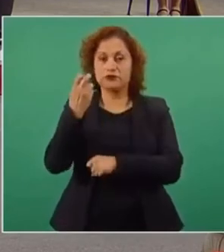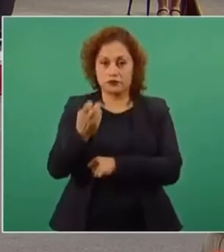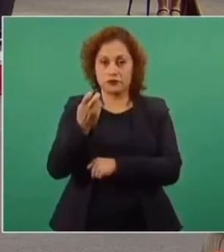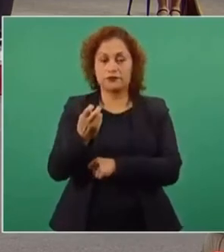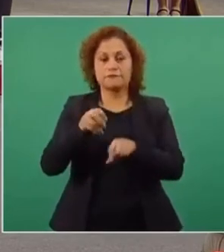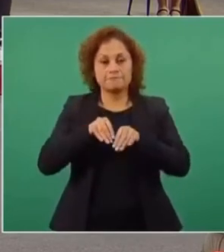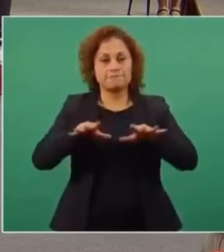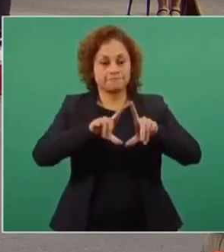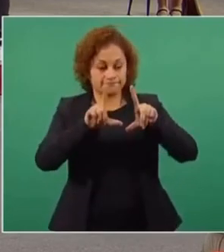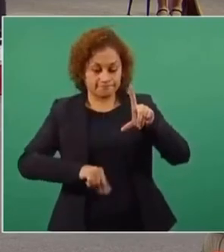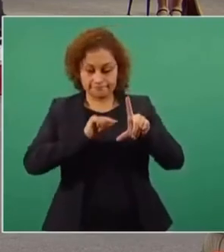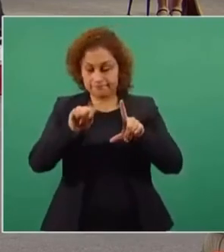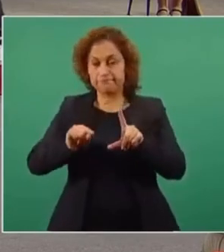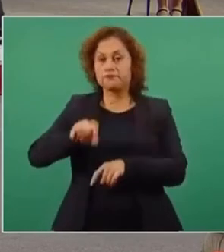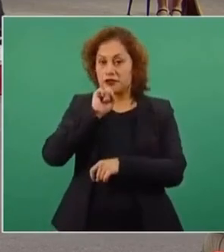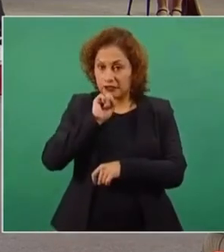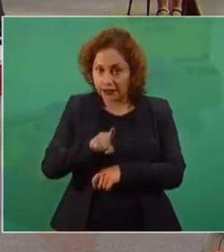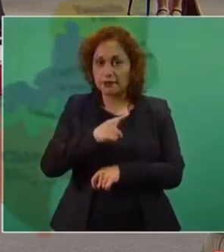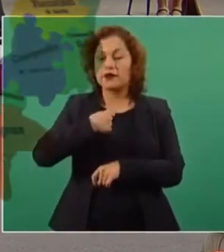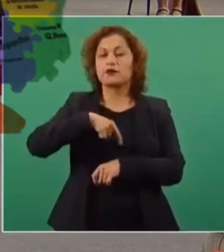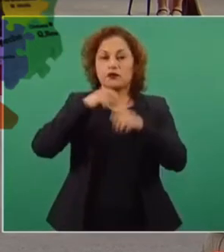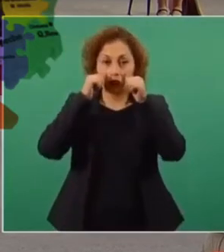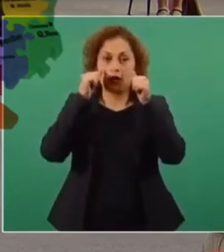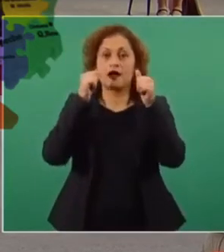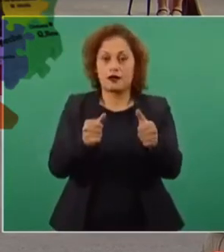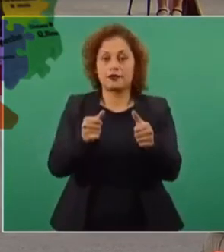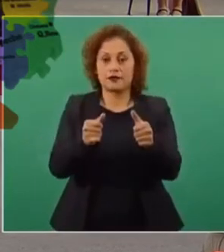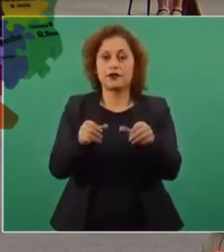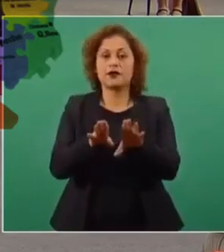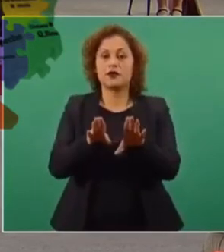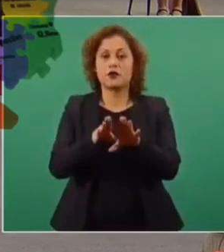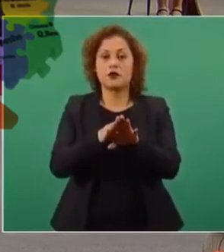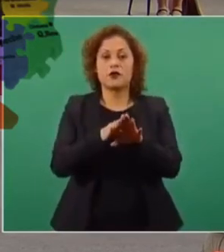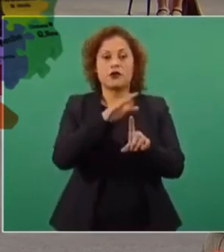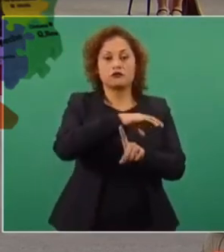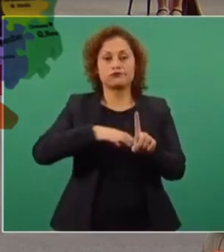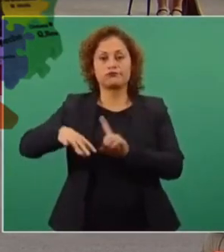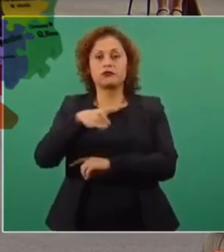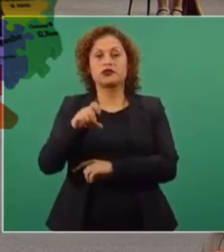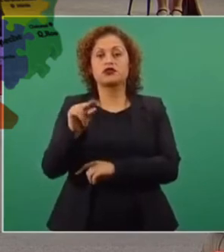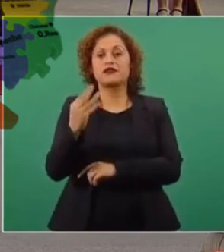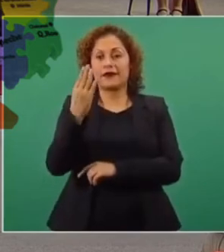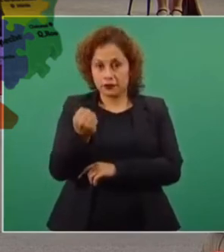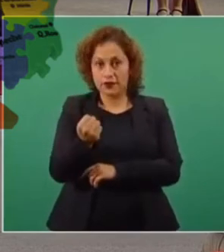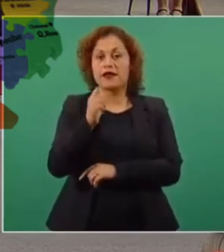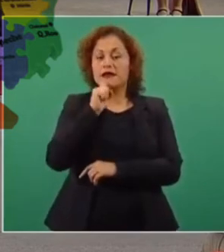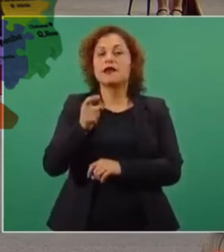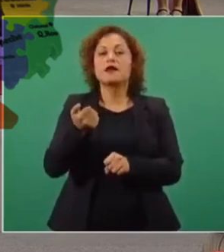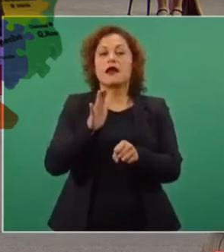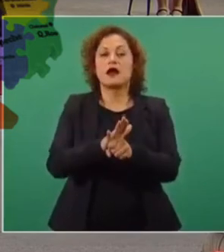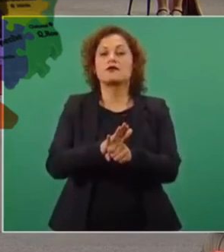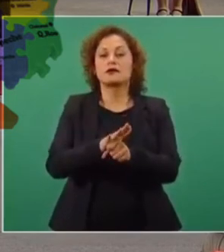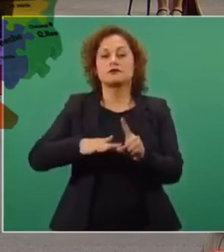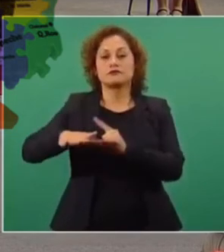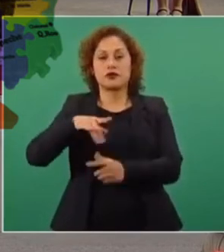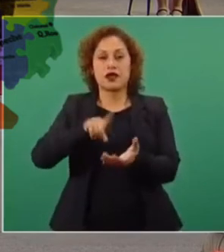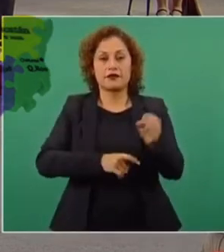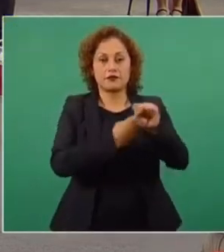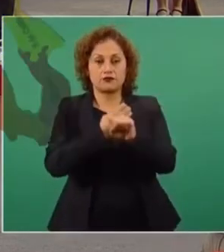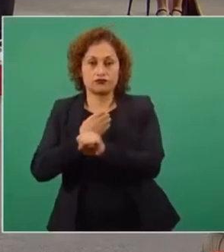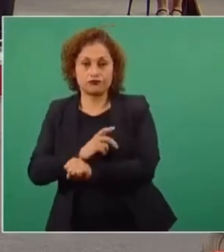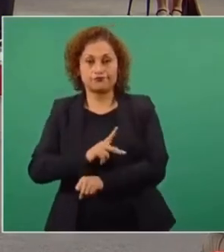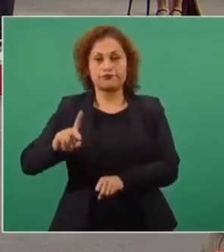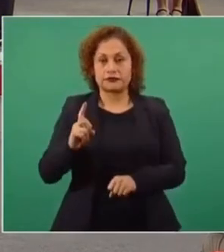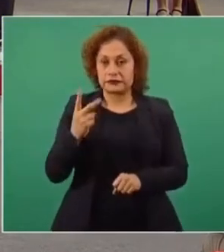ha puesto a disposición de esta tarea a 189 subdelegaciones y unidades administrativas en 32 entidades del país,